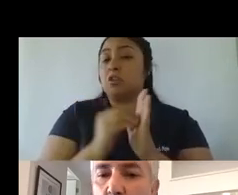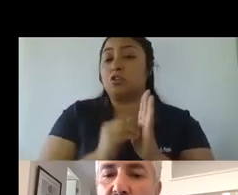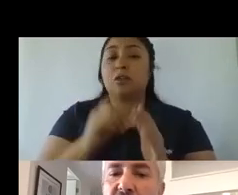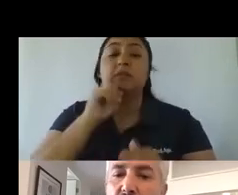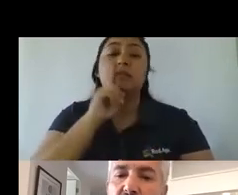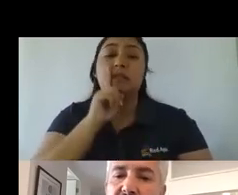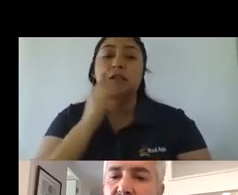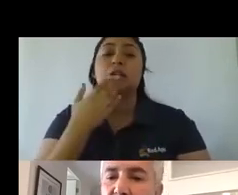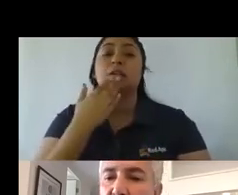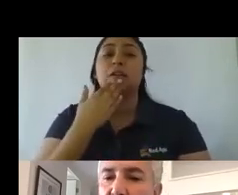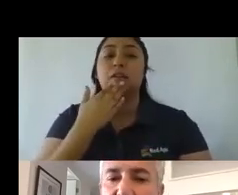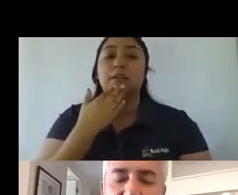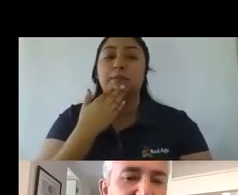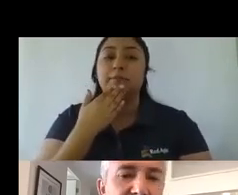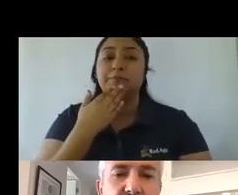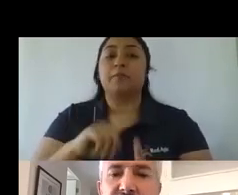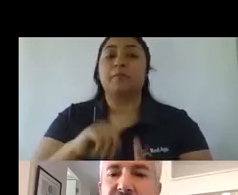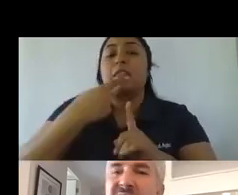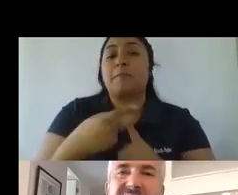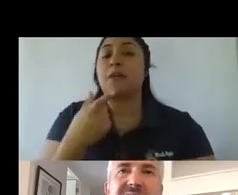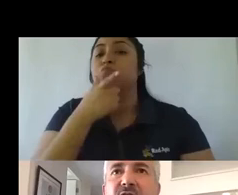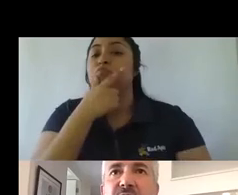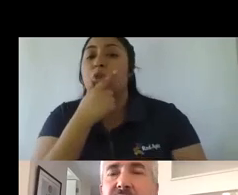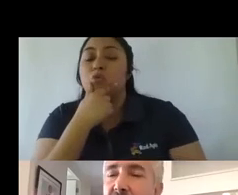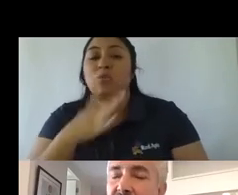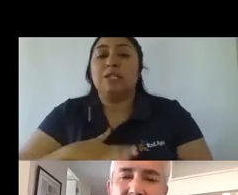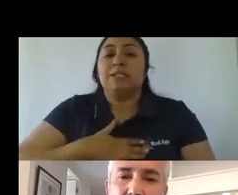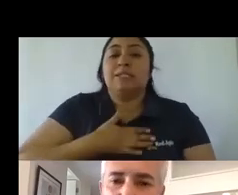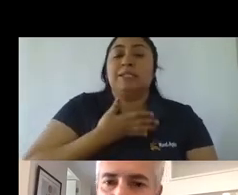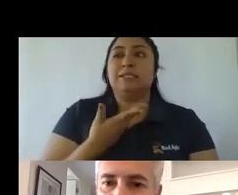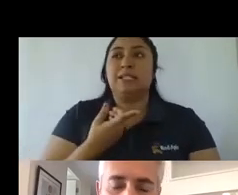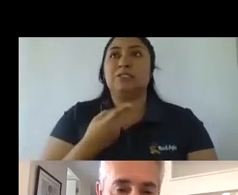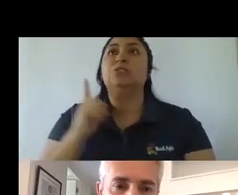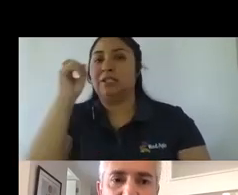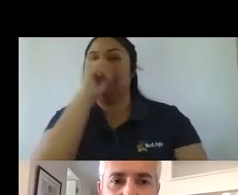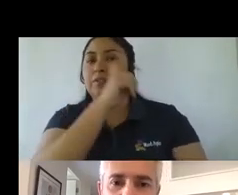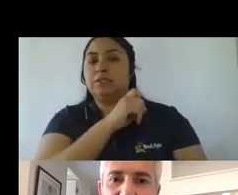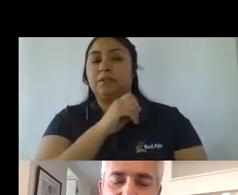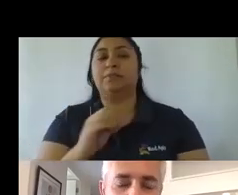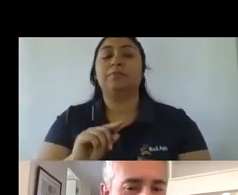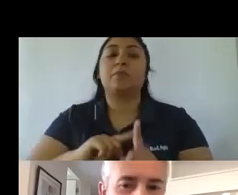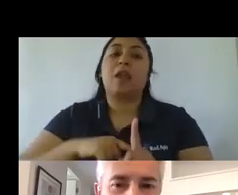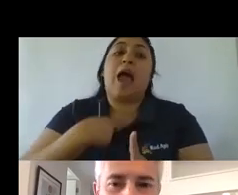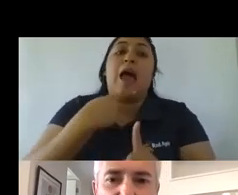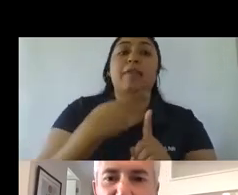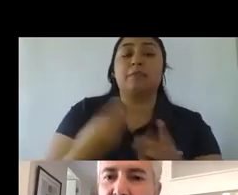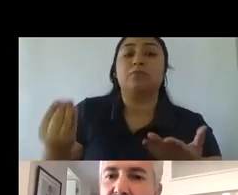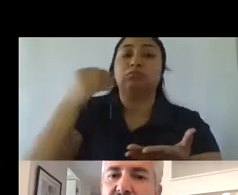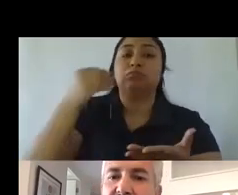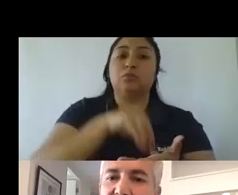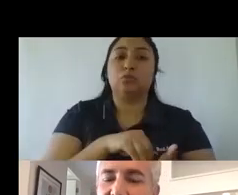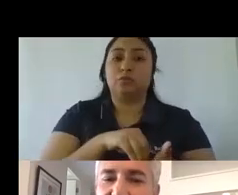cuota digamos de incertidumbre esta sensación de que no va a ser tan fácil. A esto le sumamos además esta es la sensación